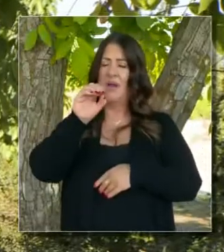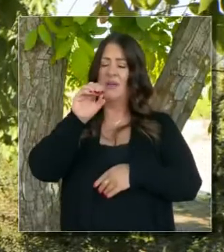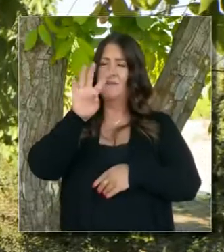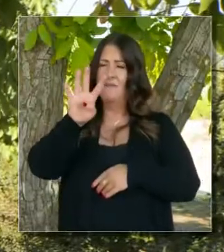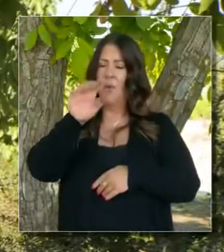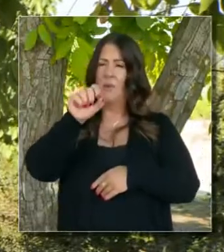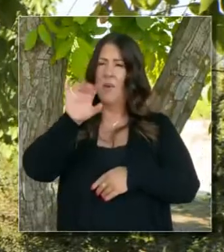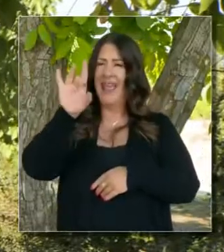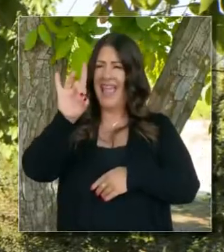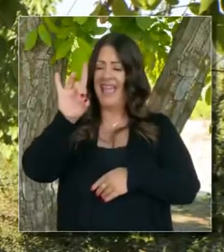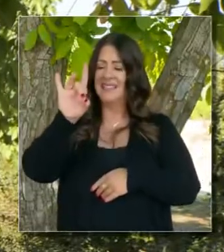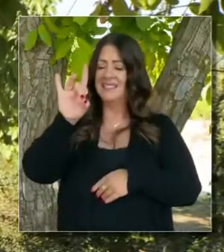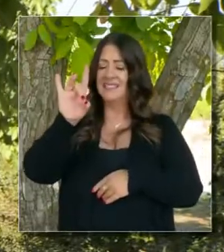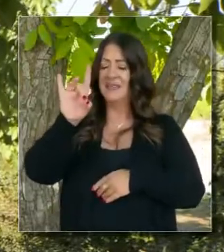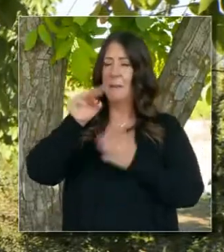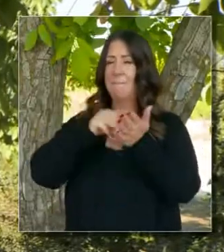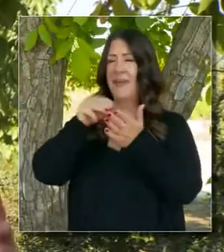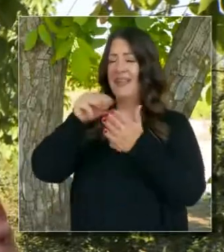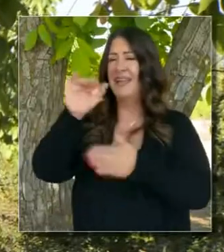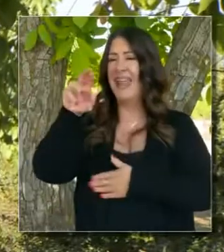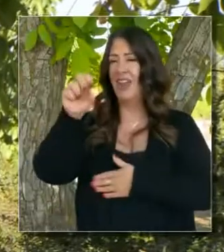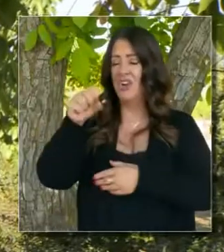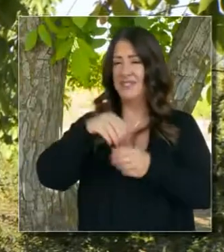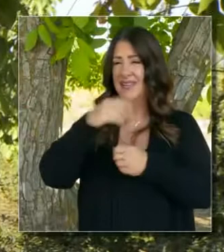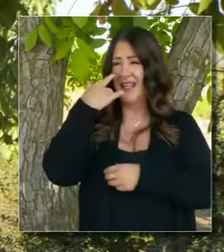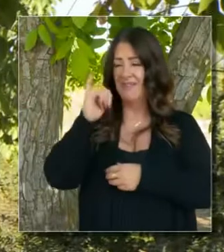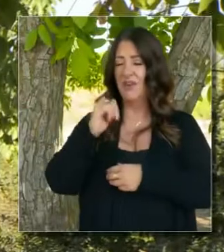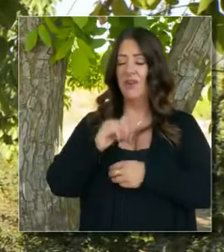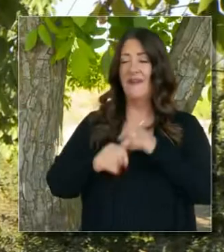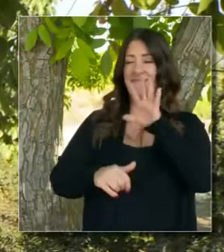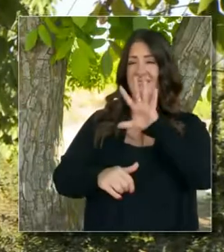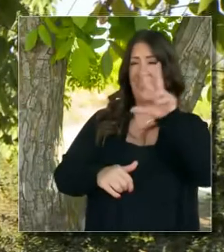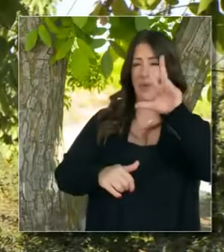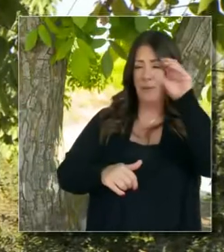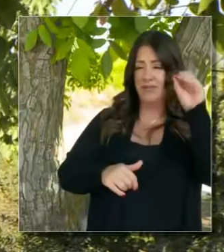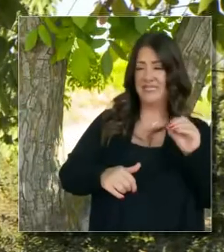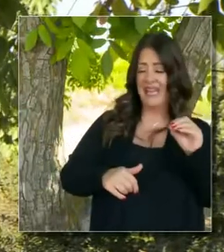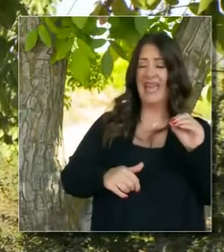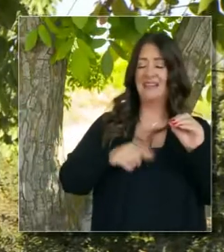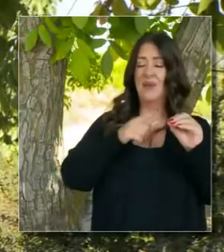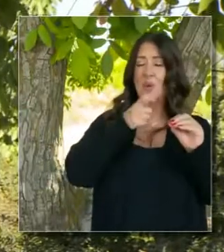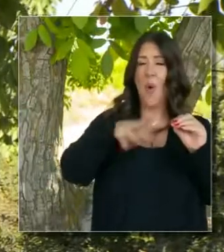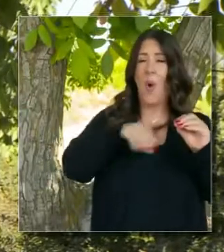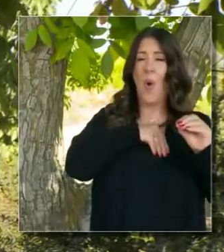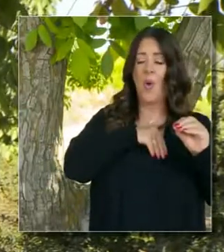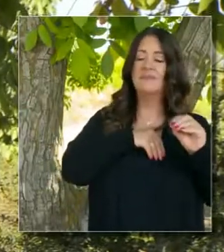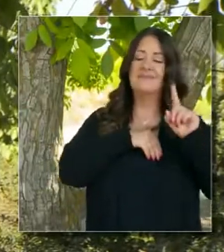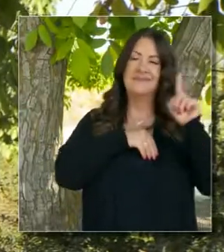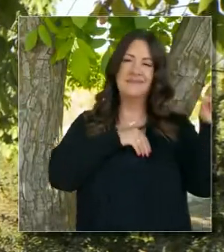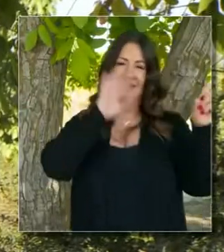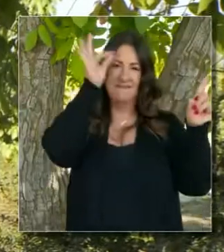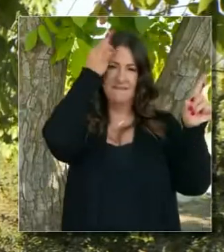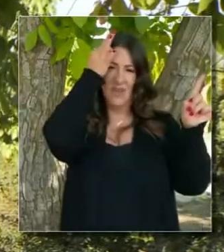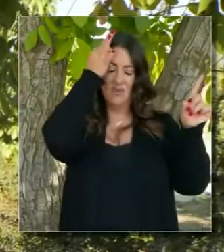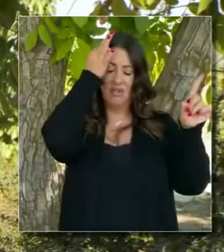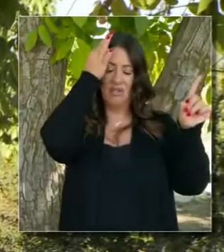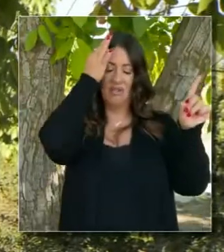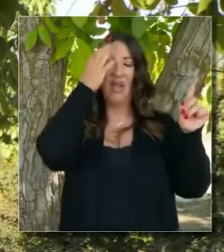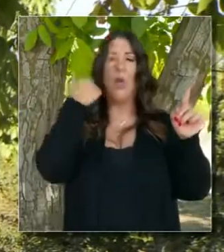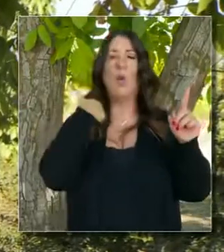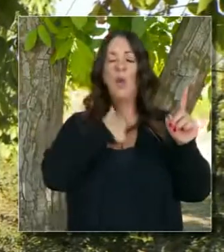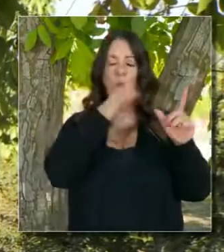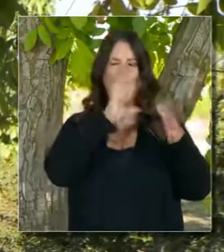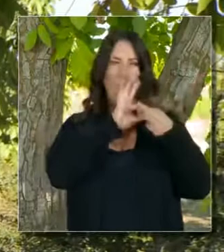.8 millones, 53% de eso son tierras públicas, tierras estatales y